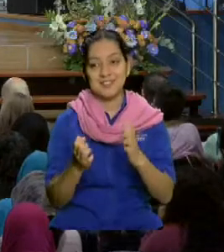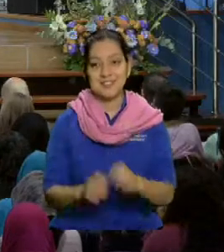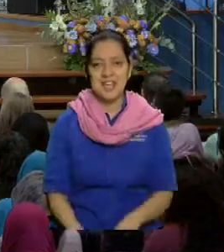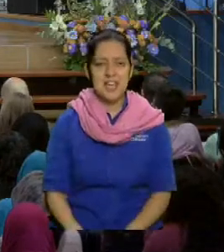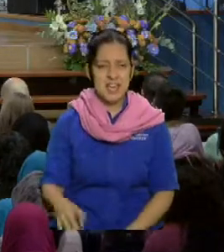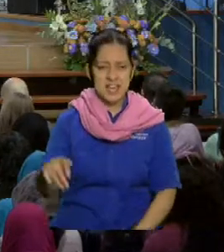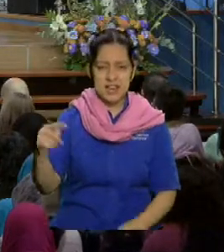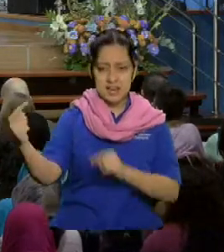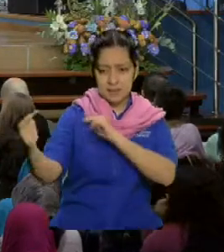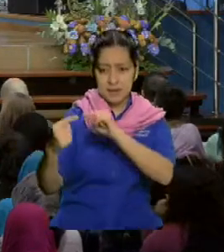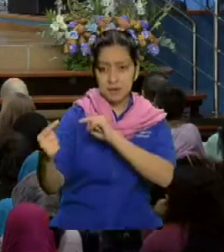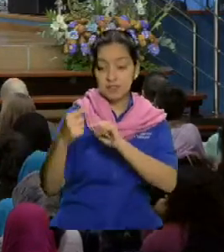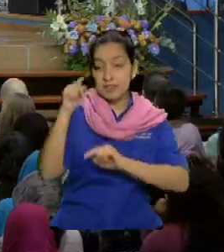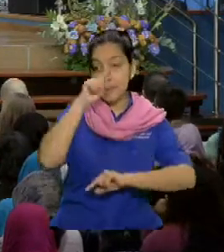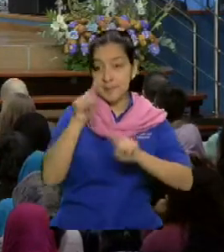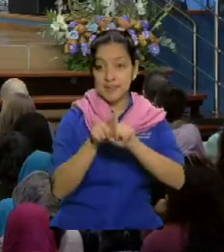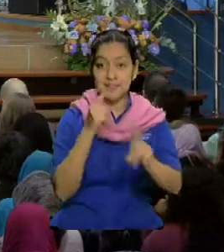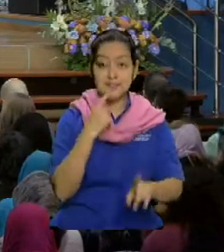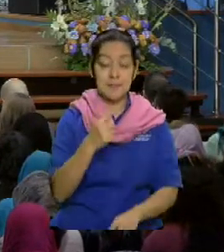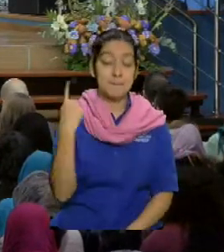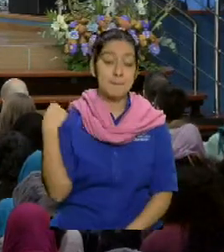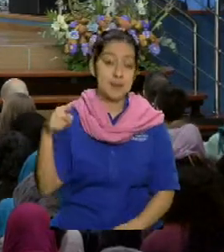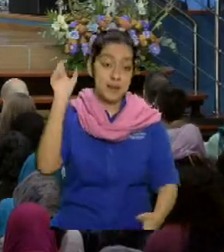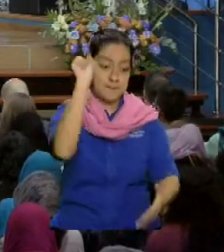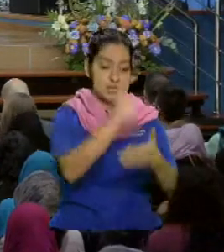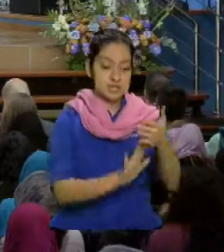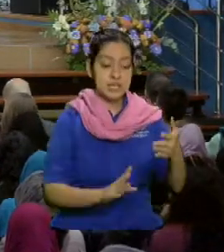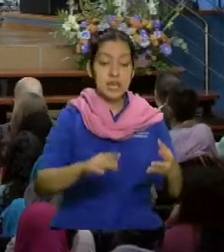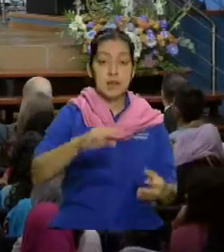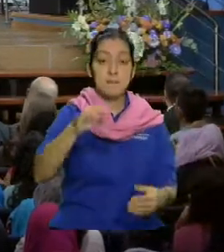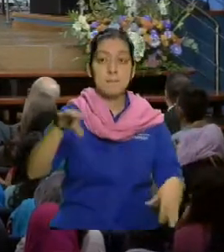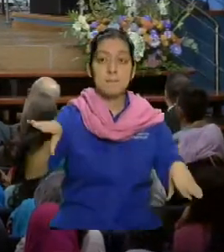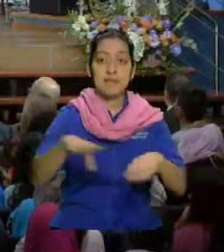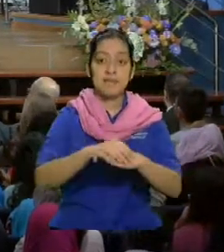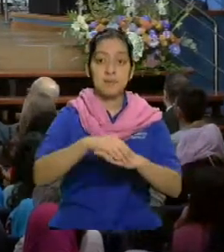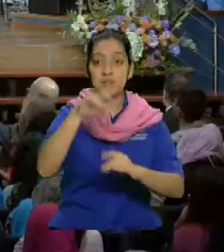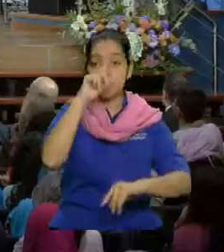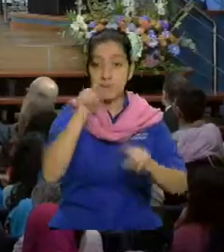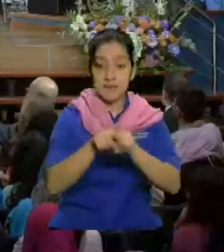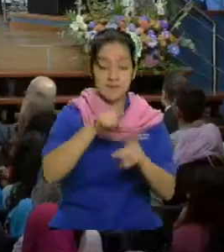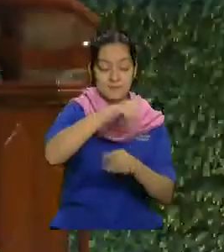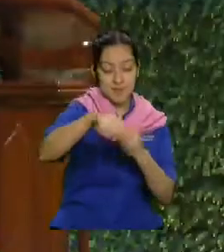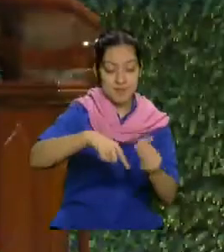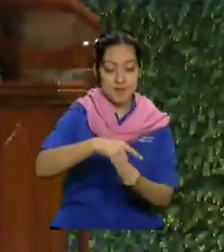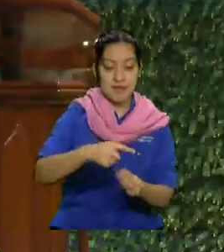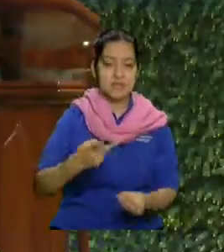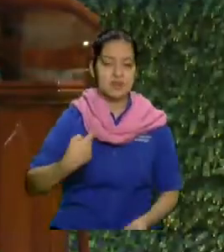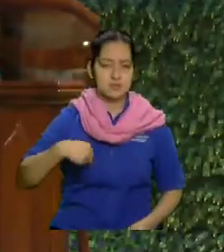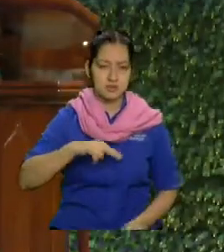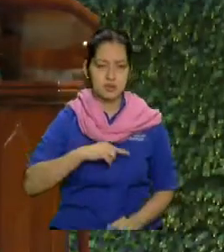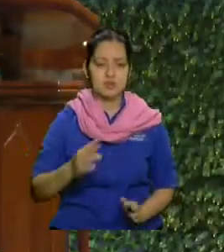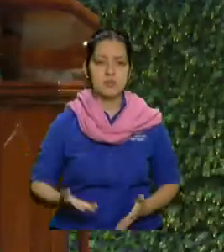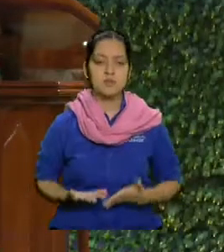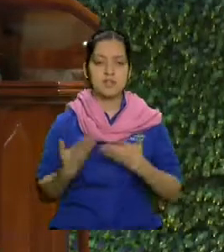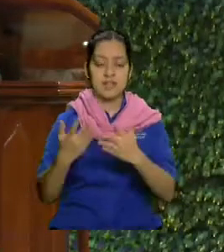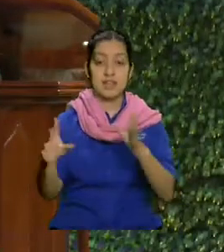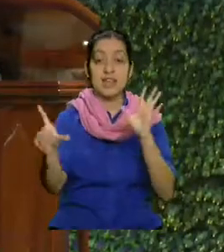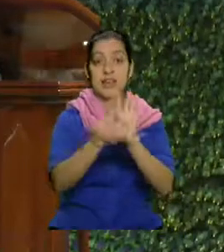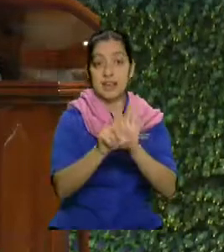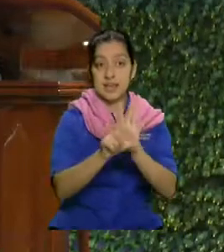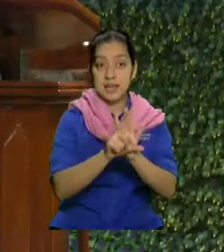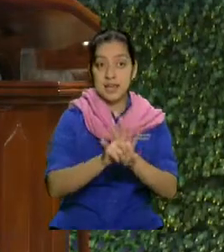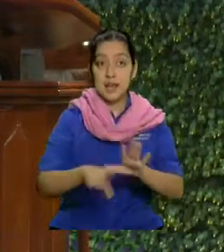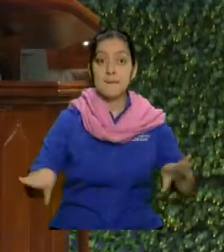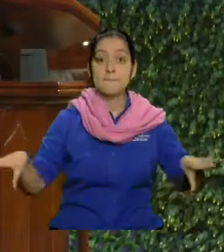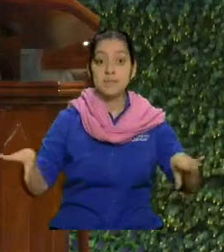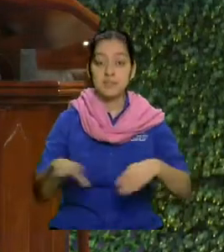diablo y dice, lo que vamos a hacer para manchar el matrimonio, y por ende la familia, es que vamos a legalizar el matrimonio